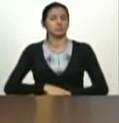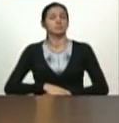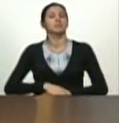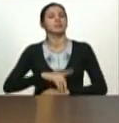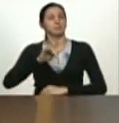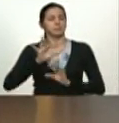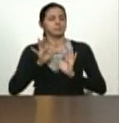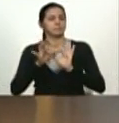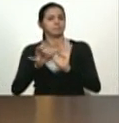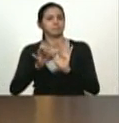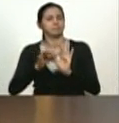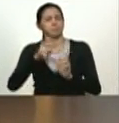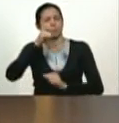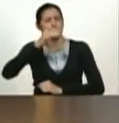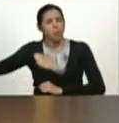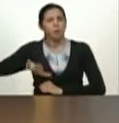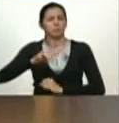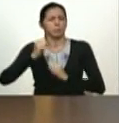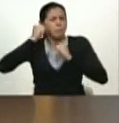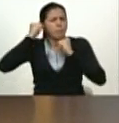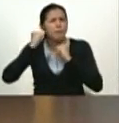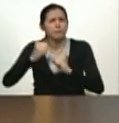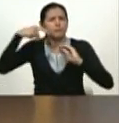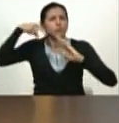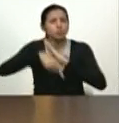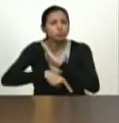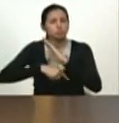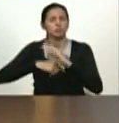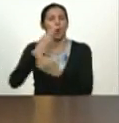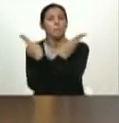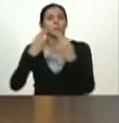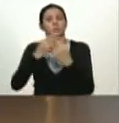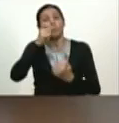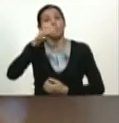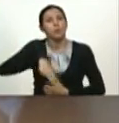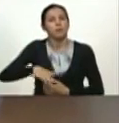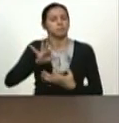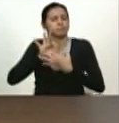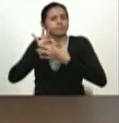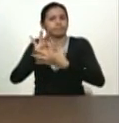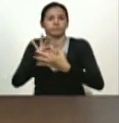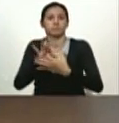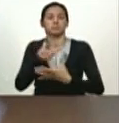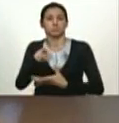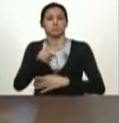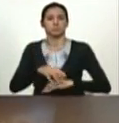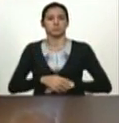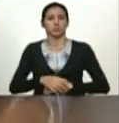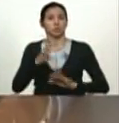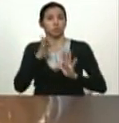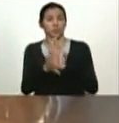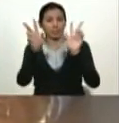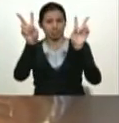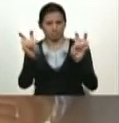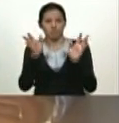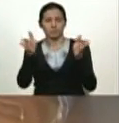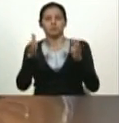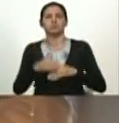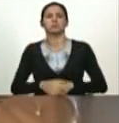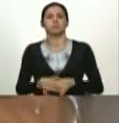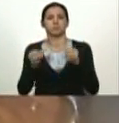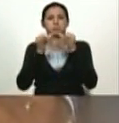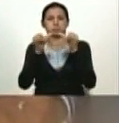comprometidos profundamente con nuestro pueblo. En ese sentido bueno, anuncio